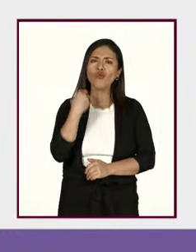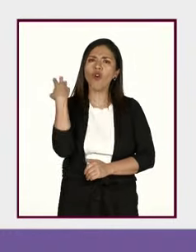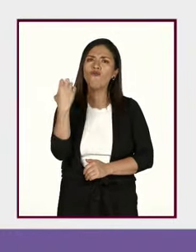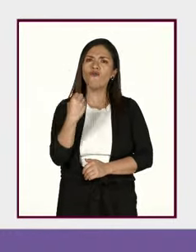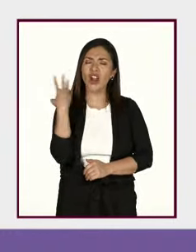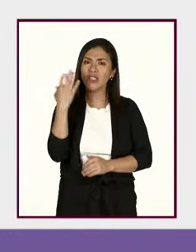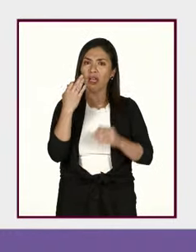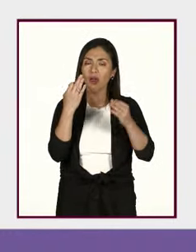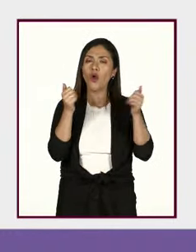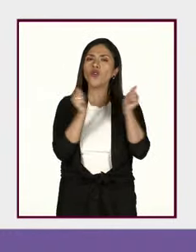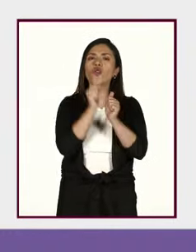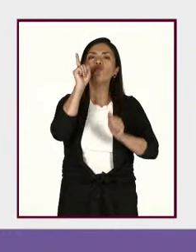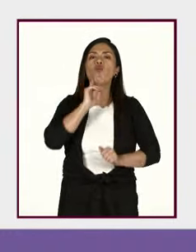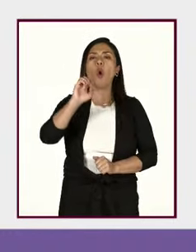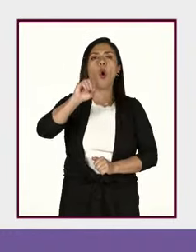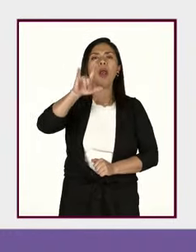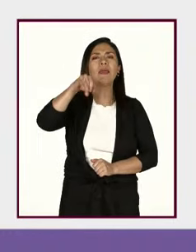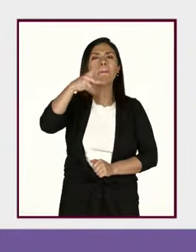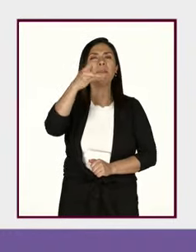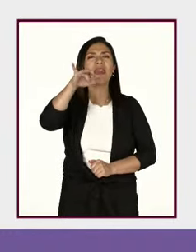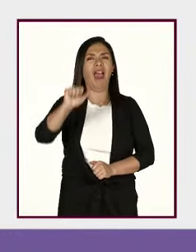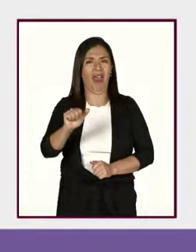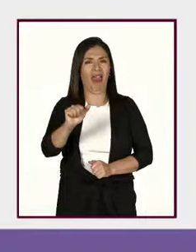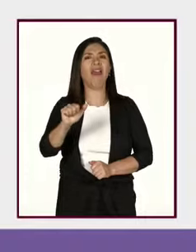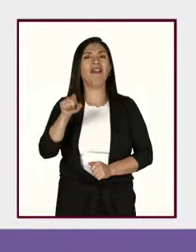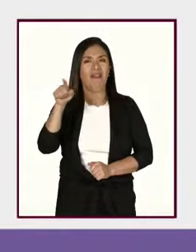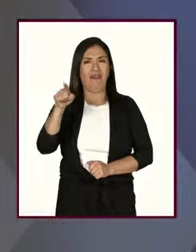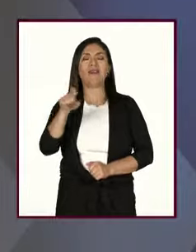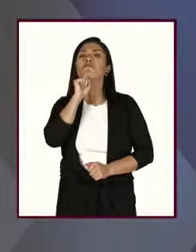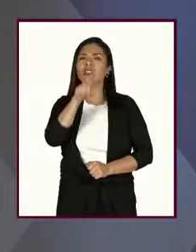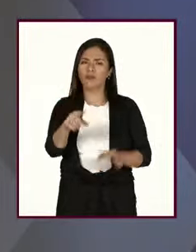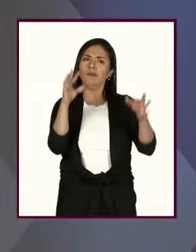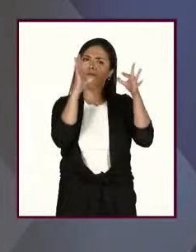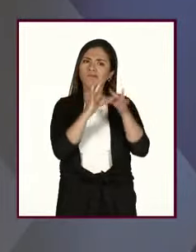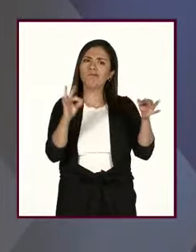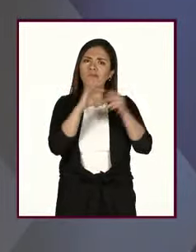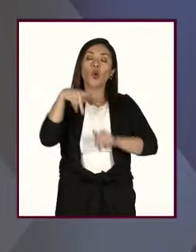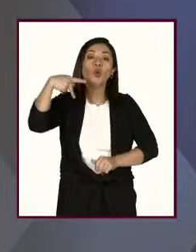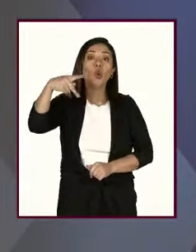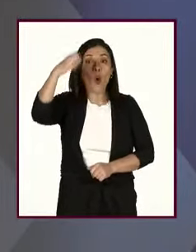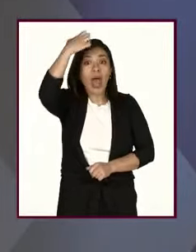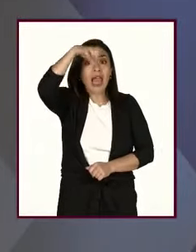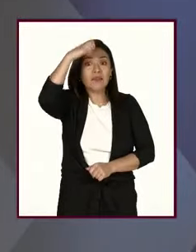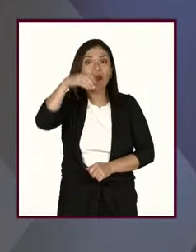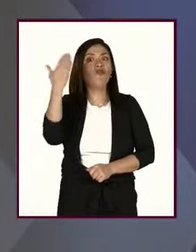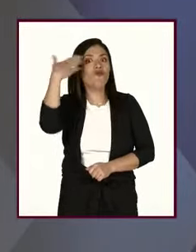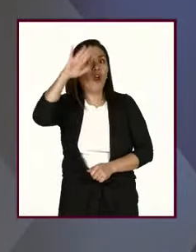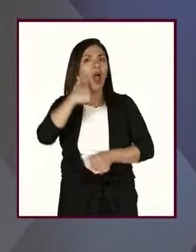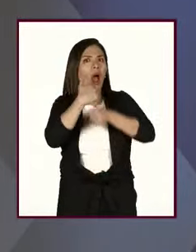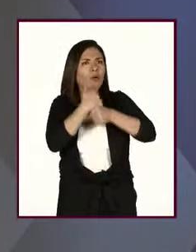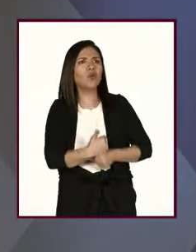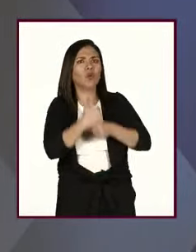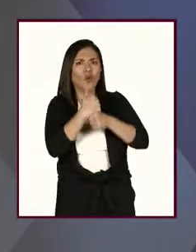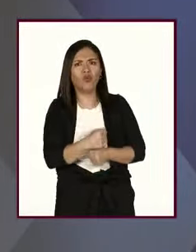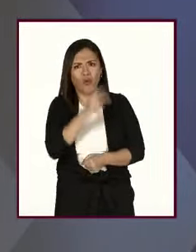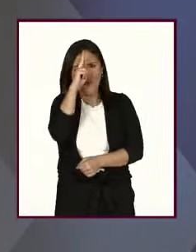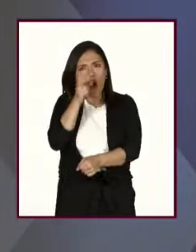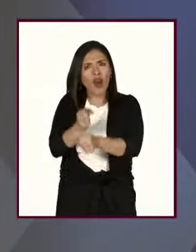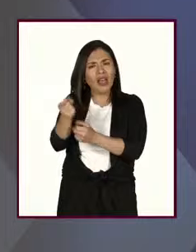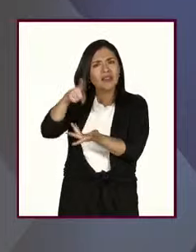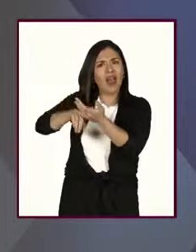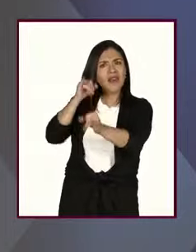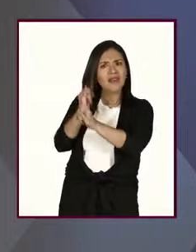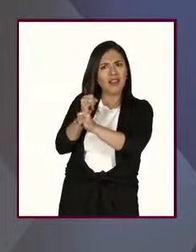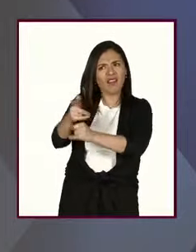magistrales con Olimpia Coral justo hablando tanto de su experiencia como víctima de violencia digital todo su